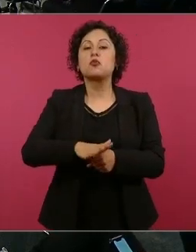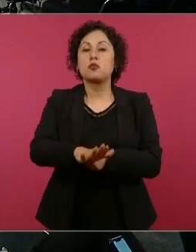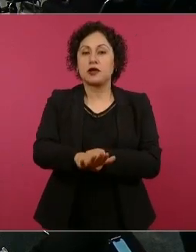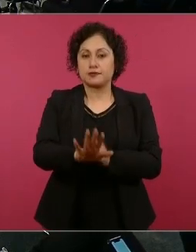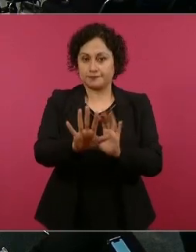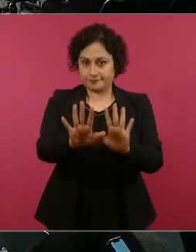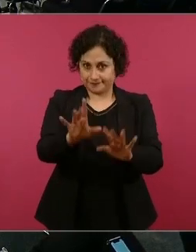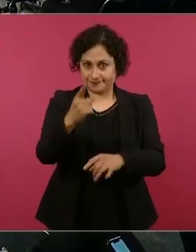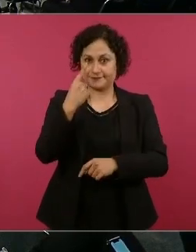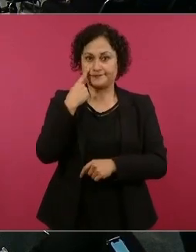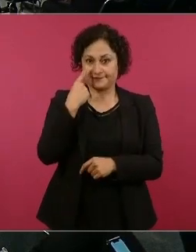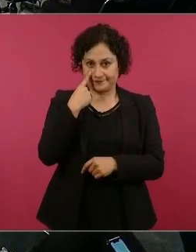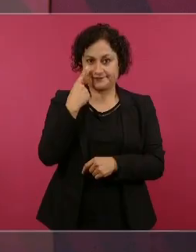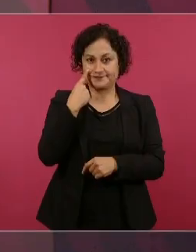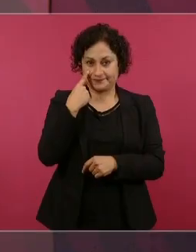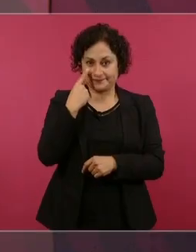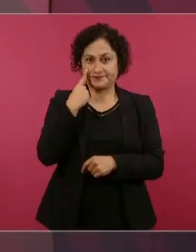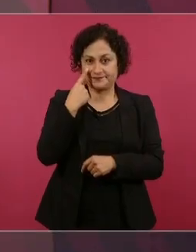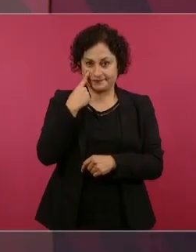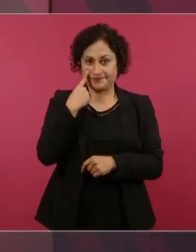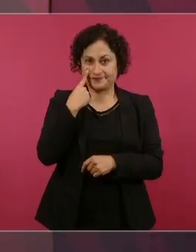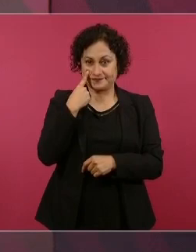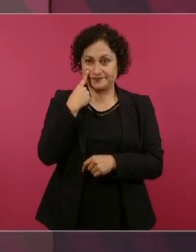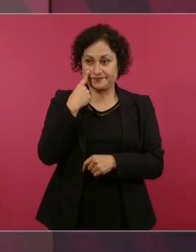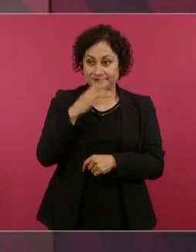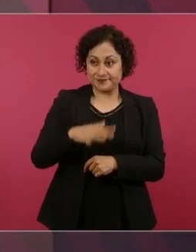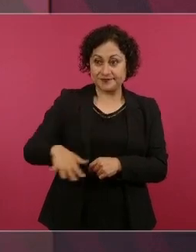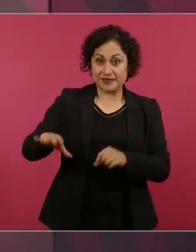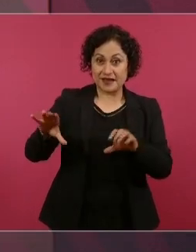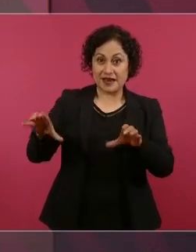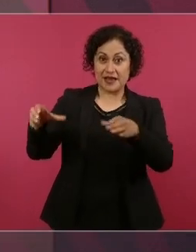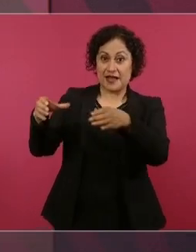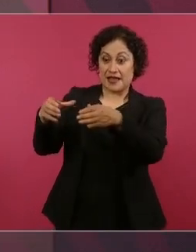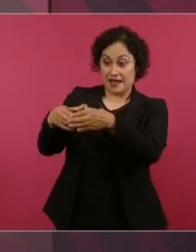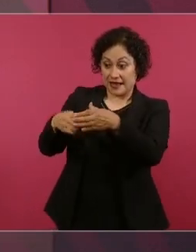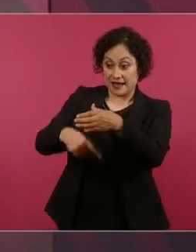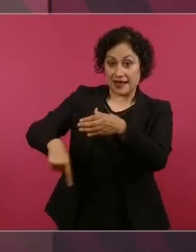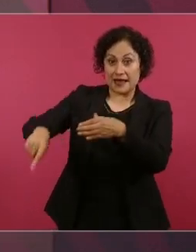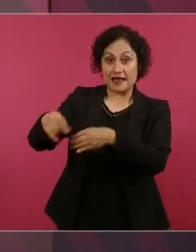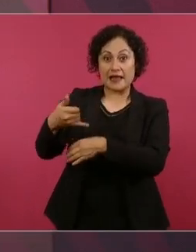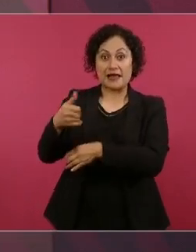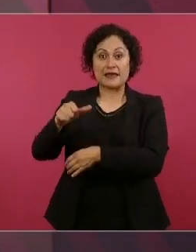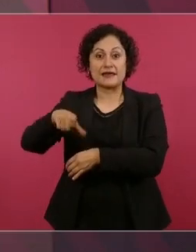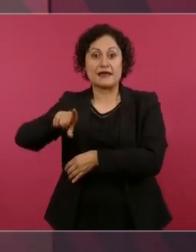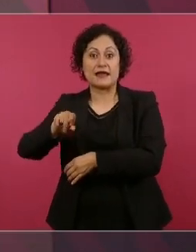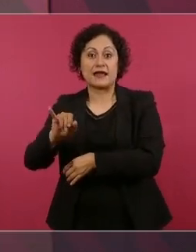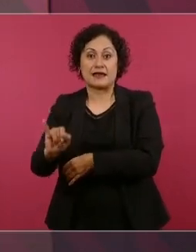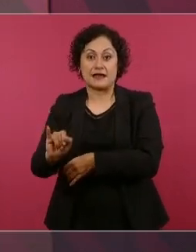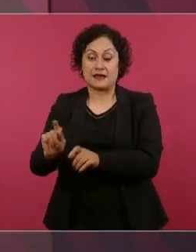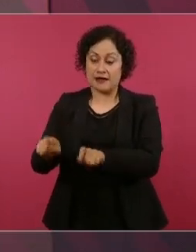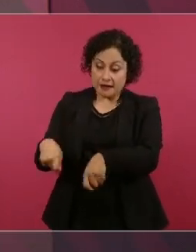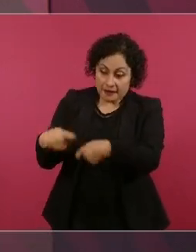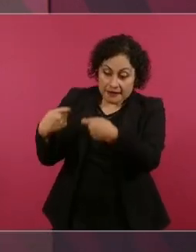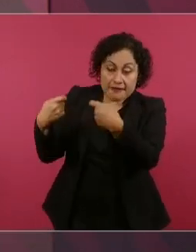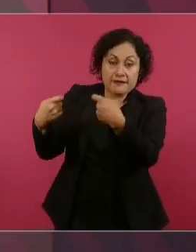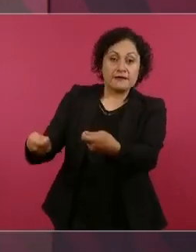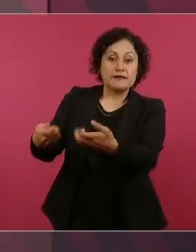restituir nada más a los pueblos yaquis y mil hectáreas,